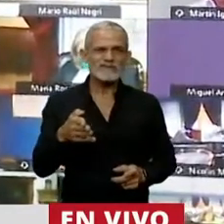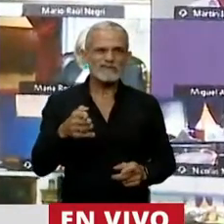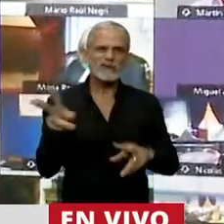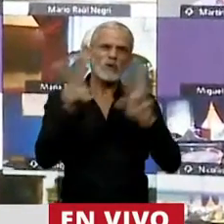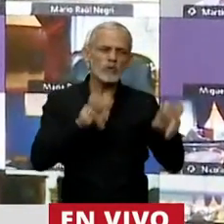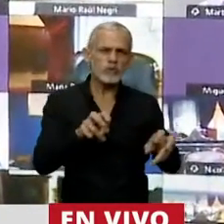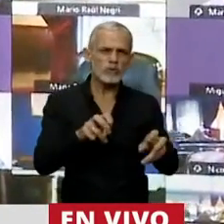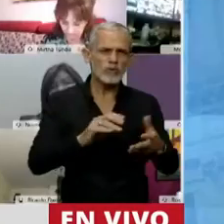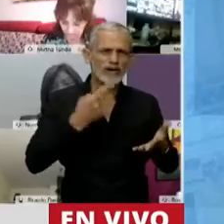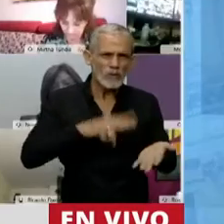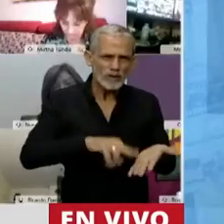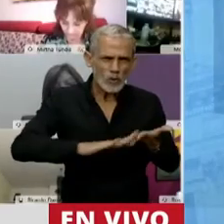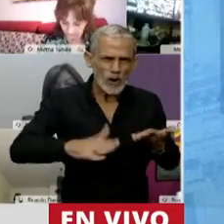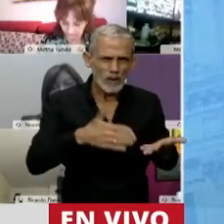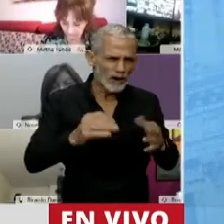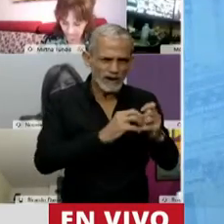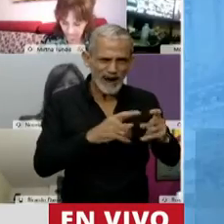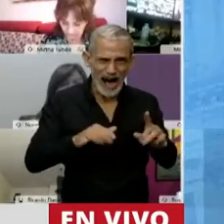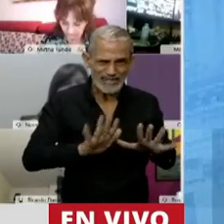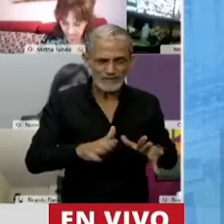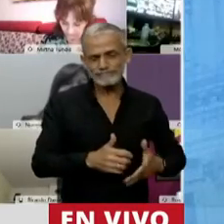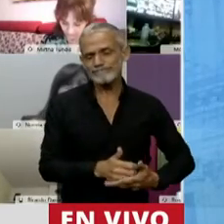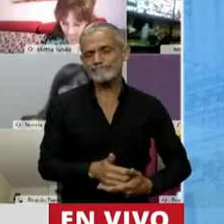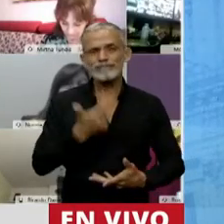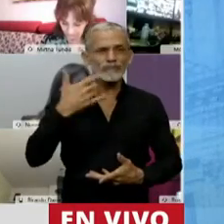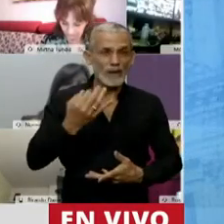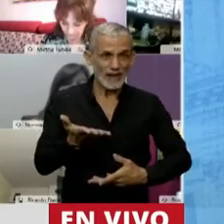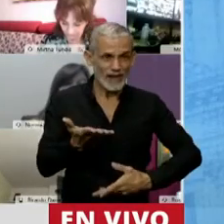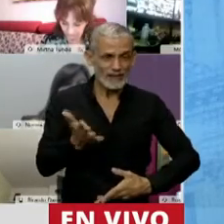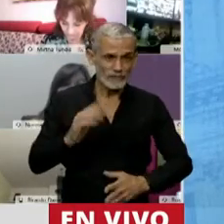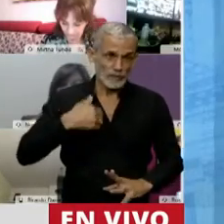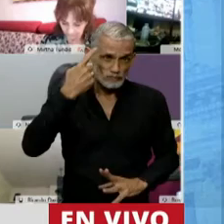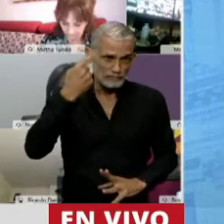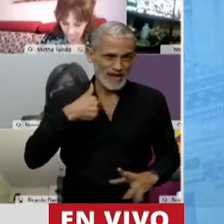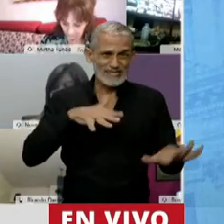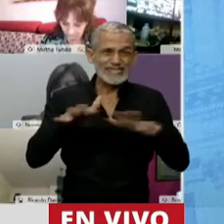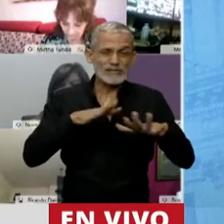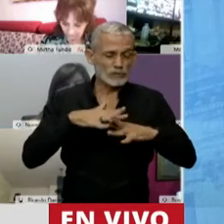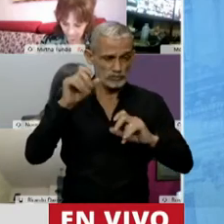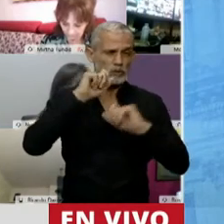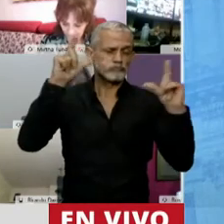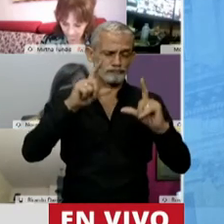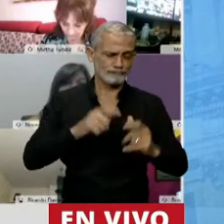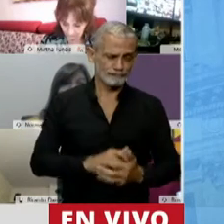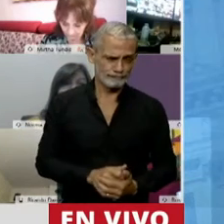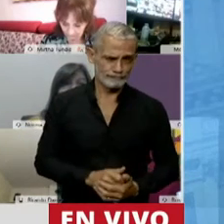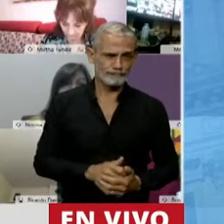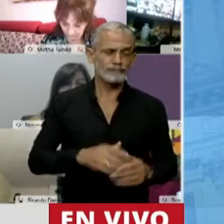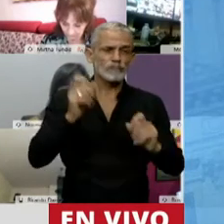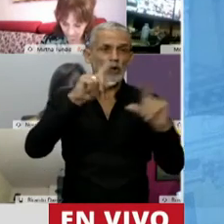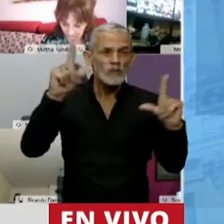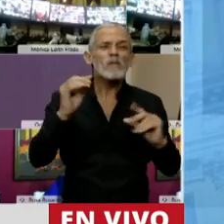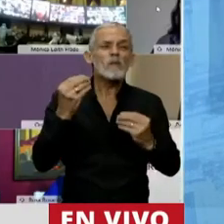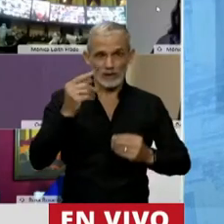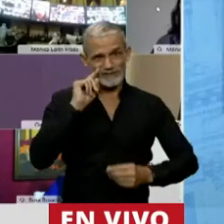estemos debatiendo sobre un nuevo impuesto. Pero la verdad, señor presidente, que esta situación nos sorprende, porque fue